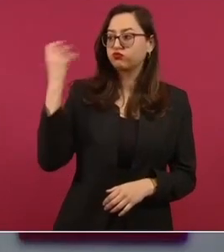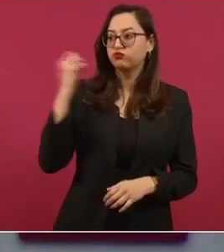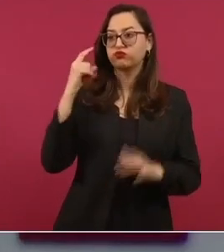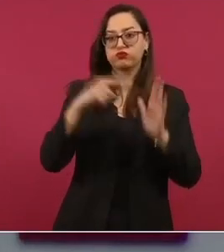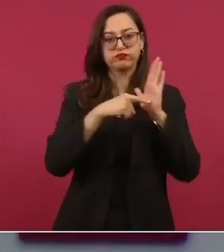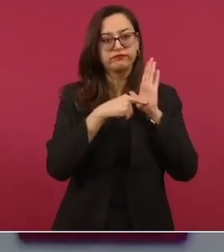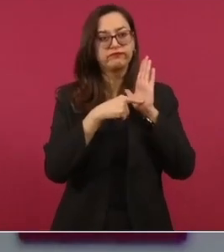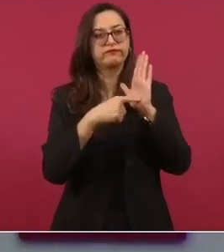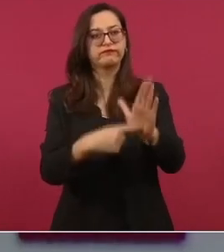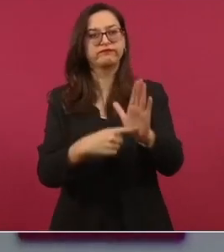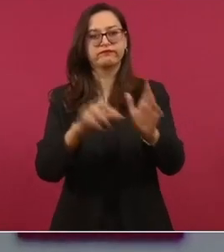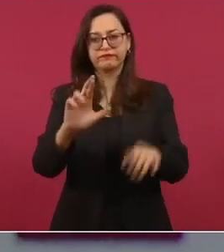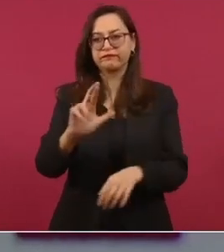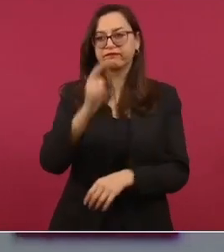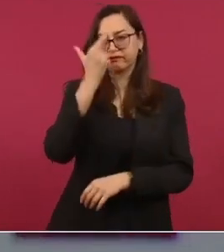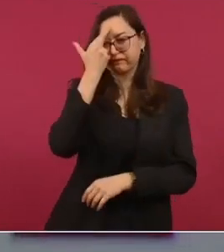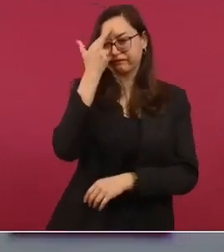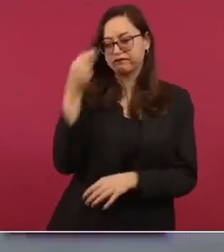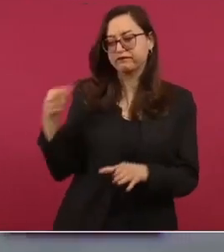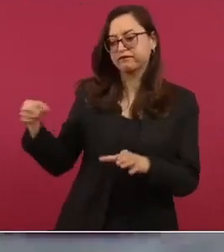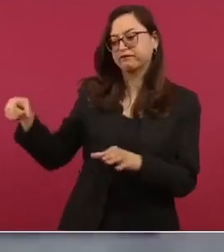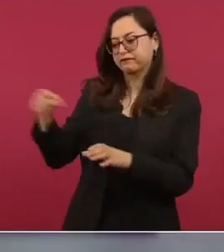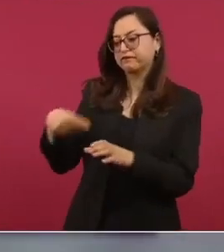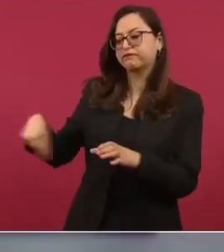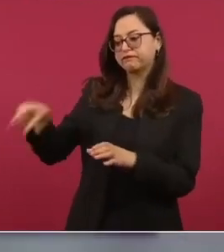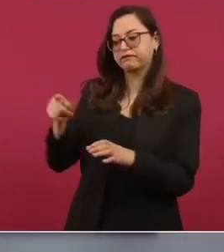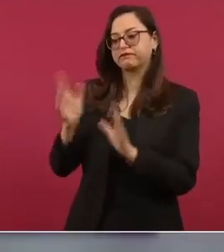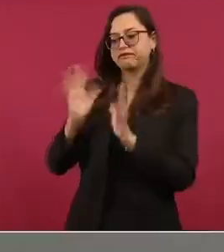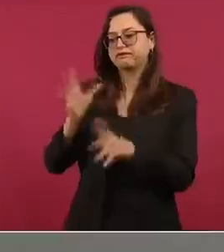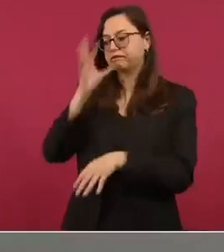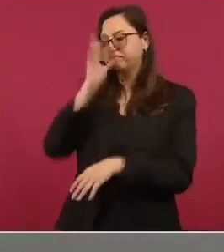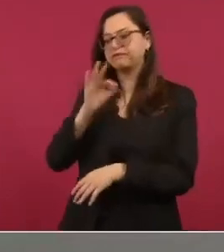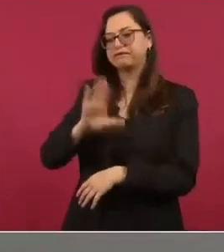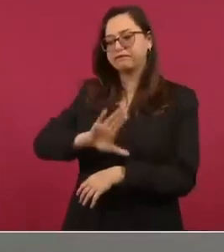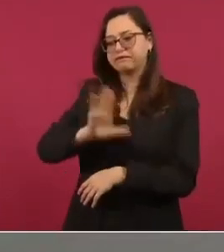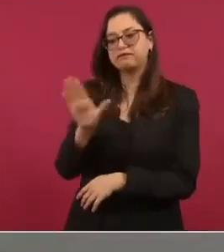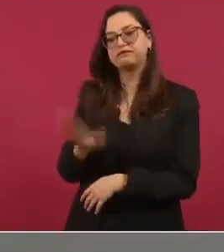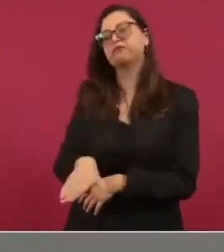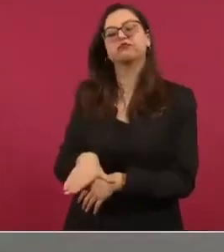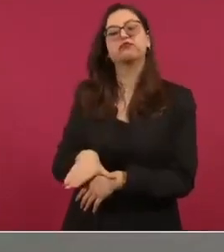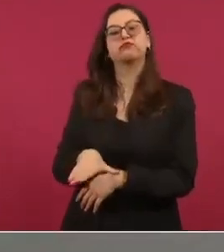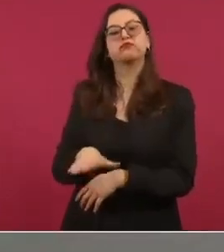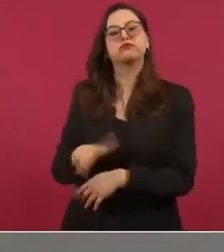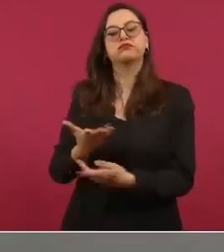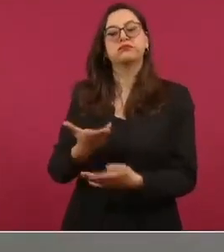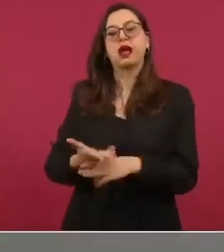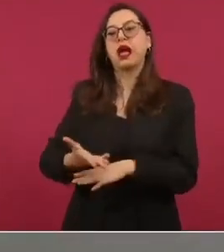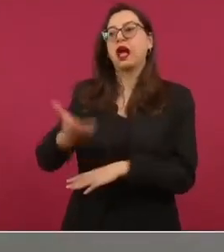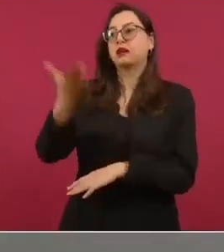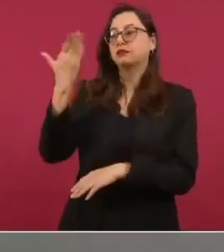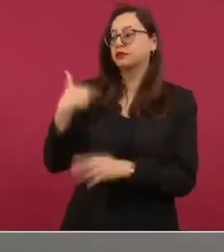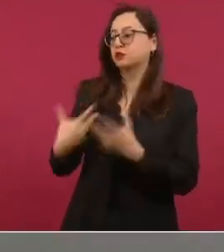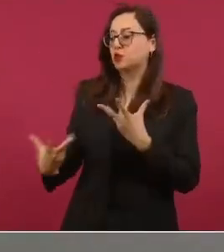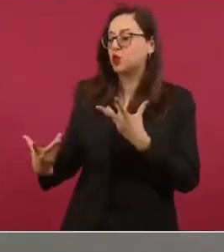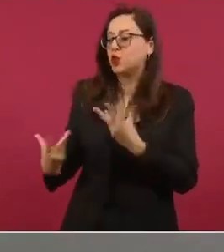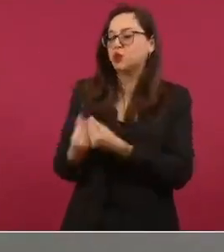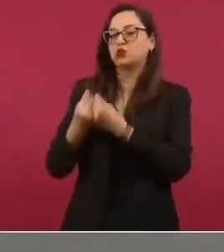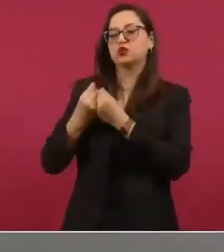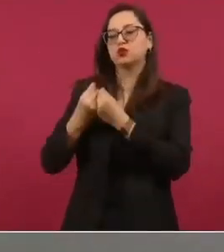porque comenzamos a luchar muy temprano,